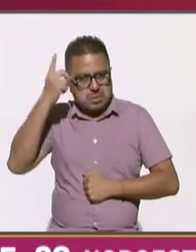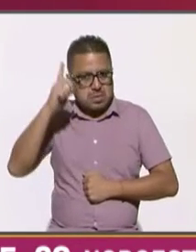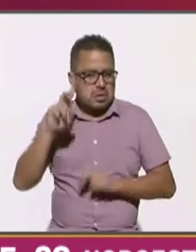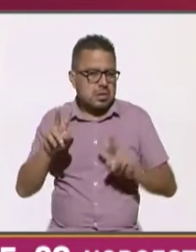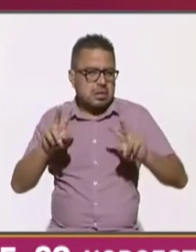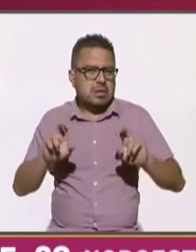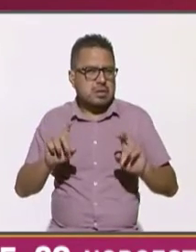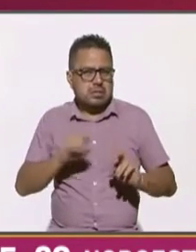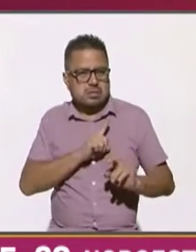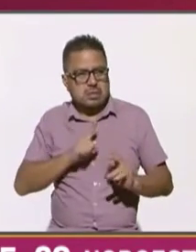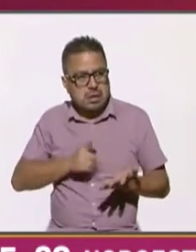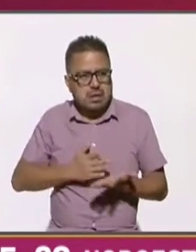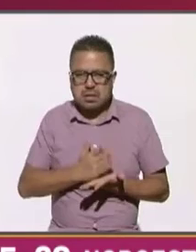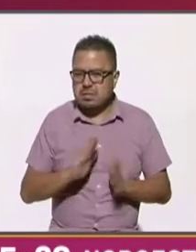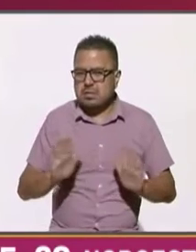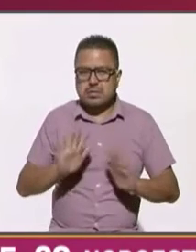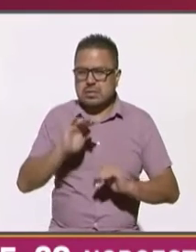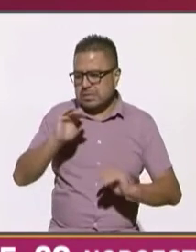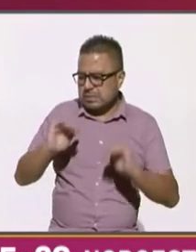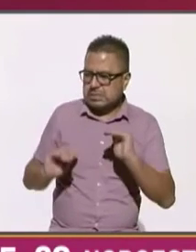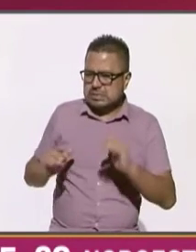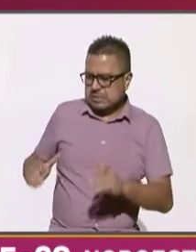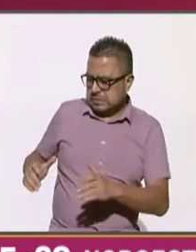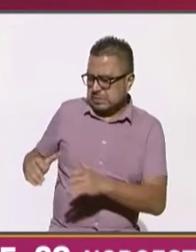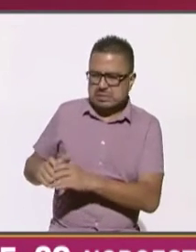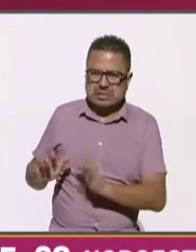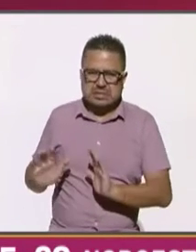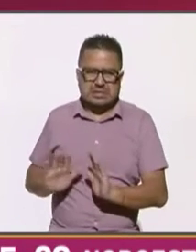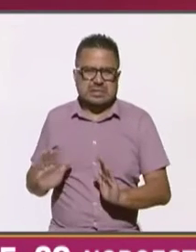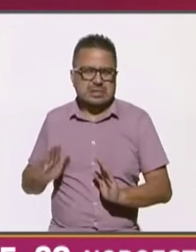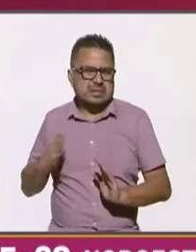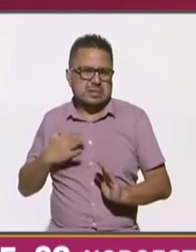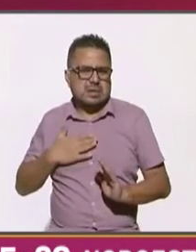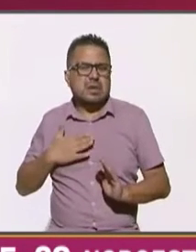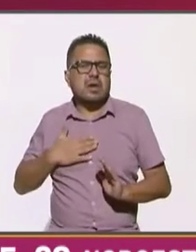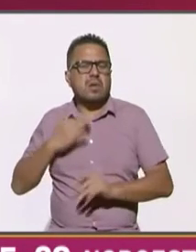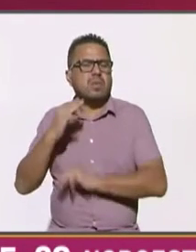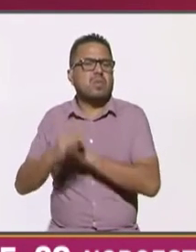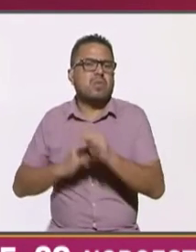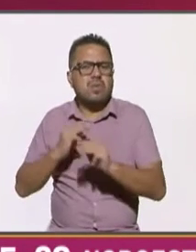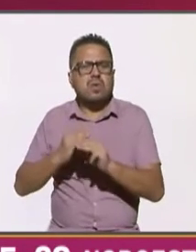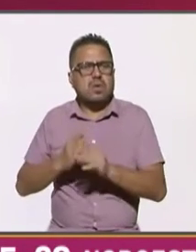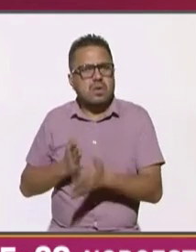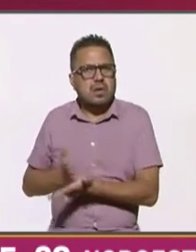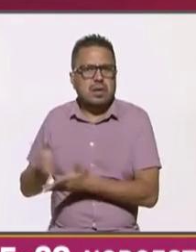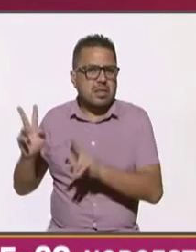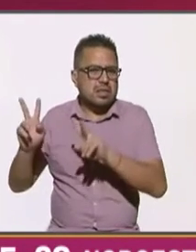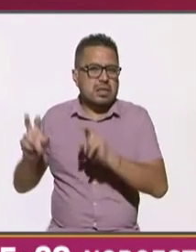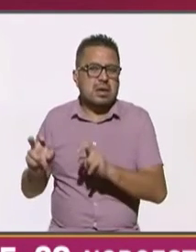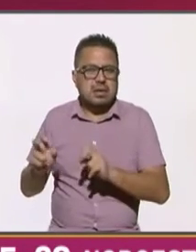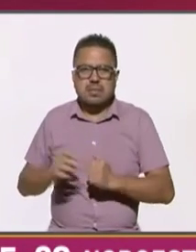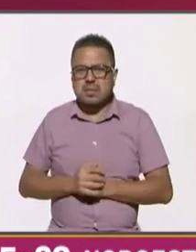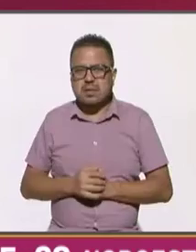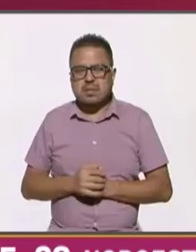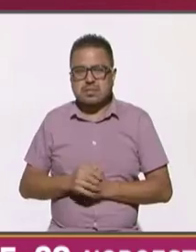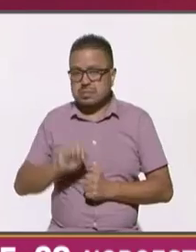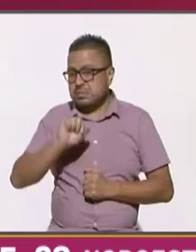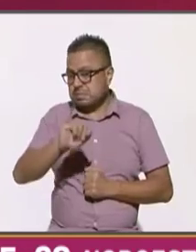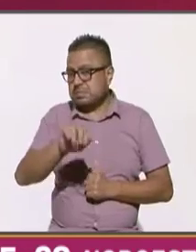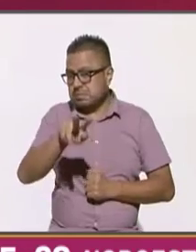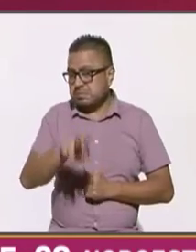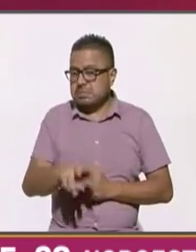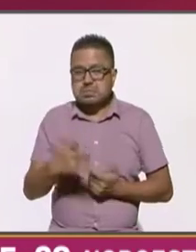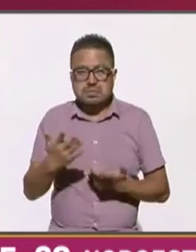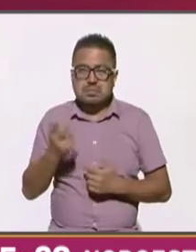interferir es la minoría y me parece que esto significa que el mundo está metido en este tema así es